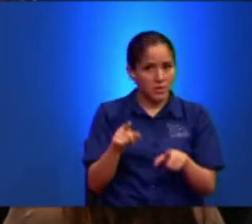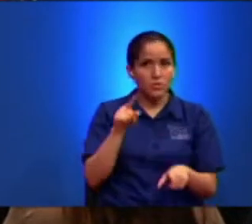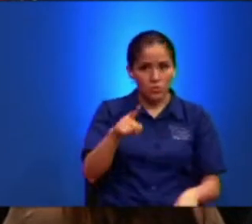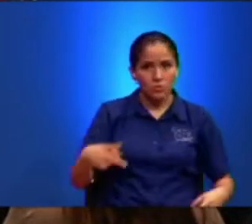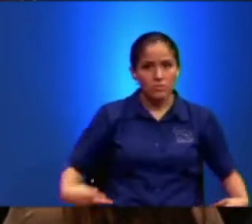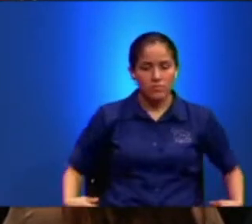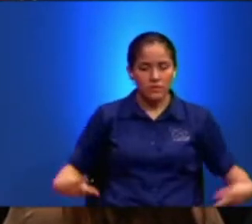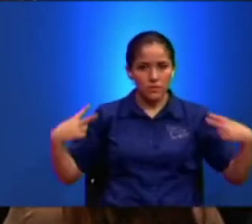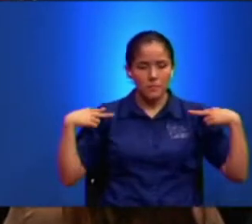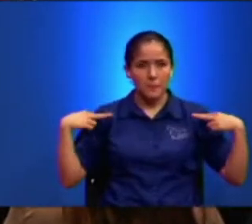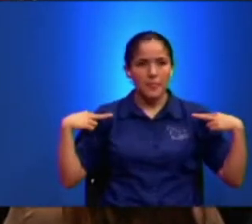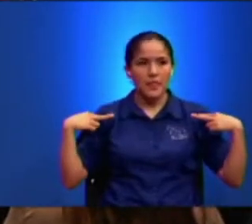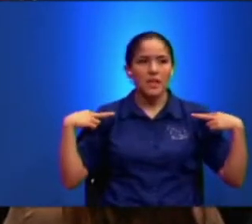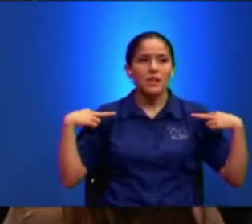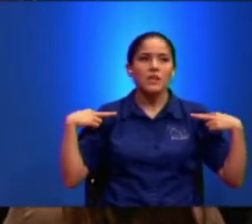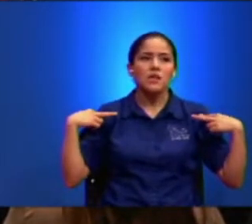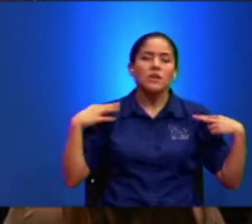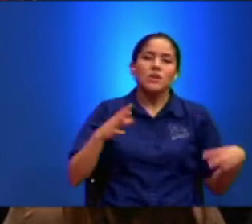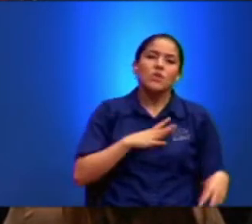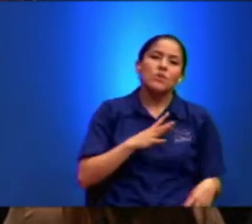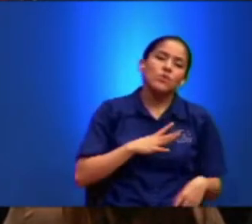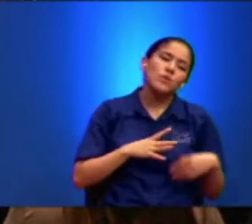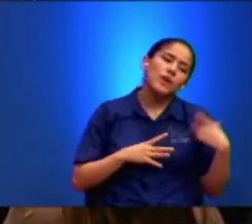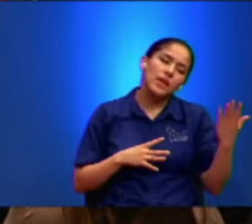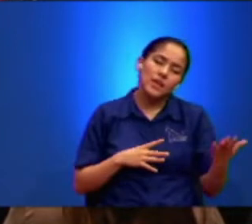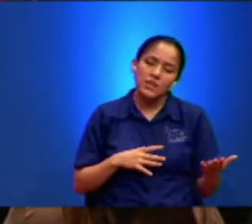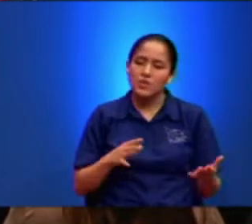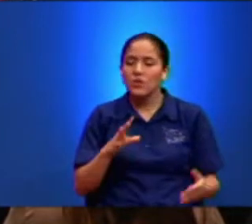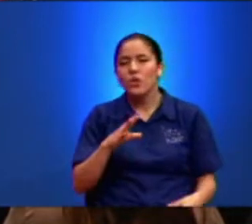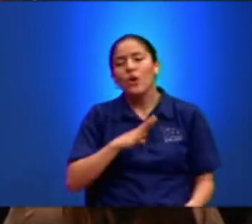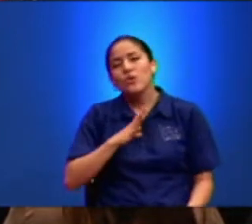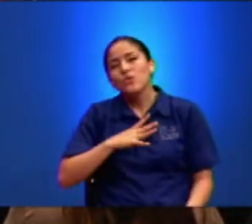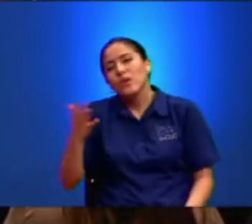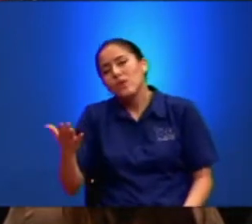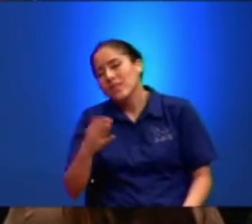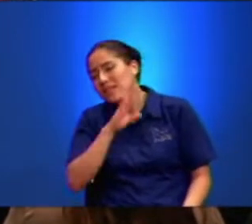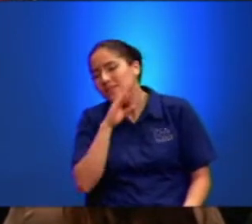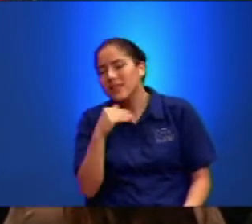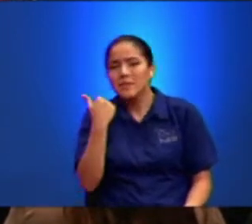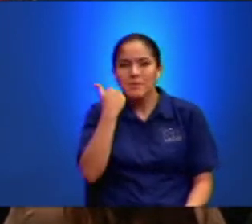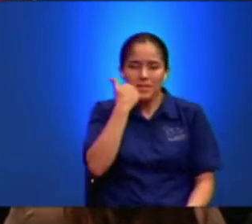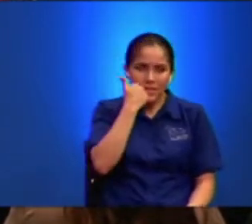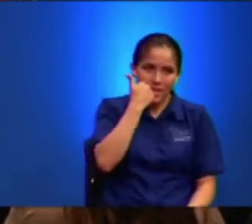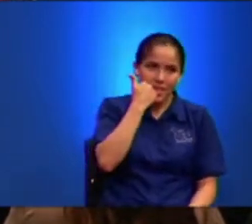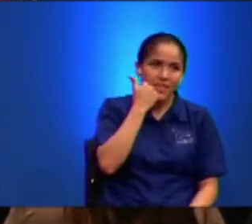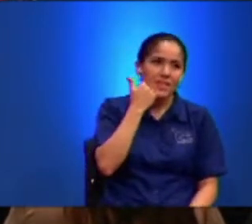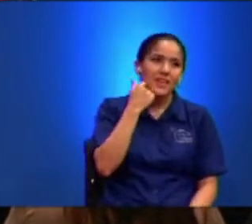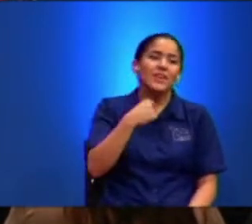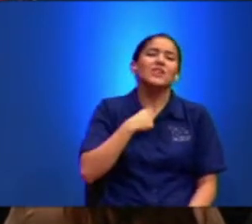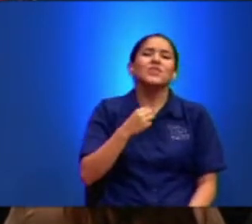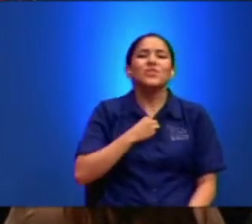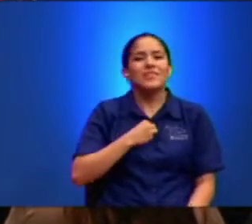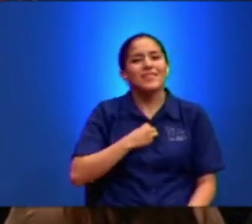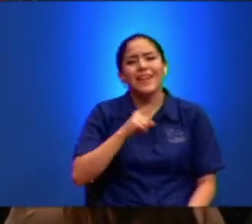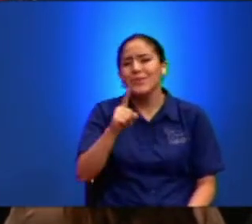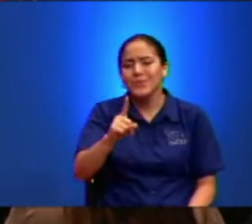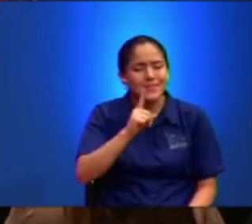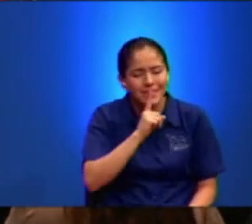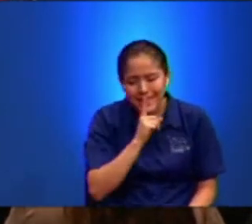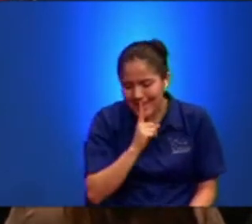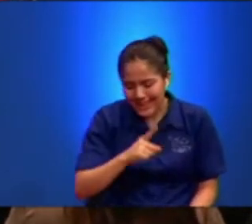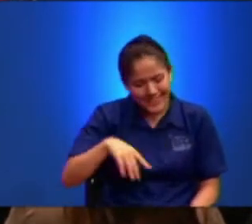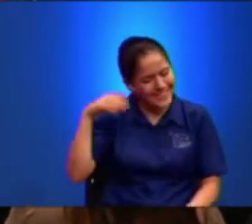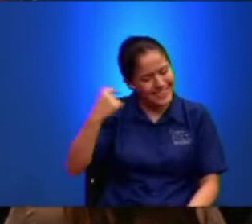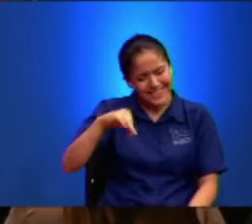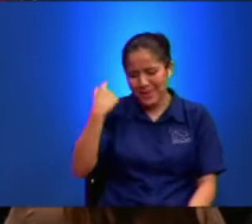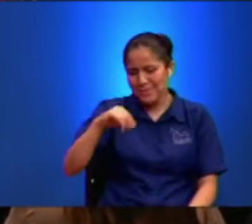Fíjese Que Me Pasó Tal Cosa Mire Aquí Ando Chenqueando Porque Ya No Aguanto Hermano Y Quisiera Que Usted Dejara De Hablar Tanto Y Que Se